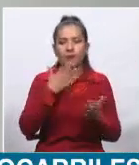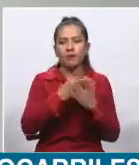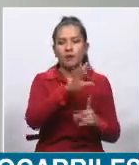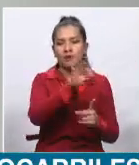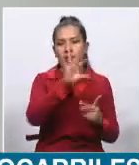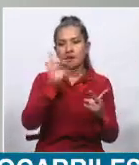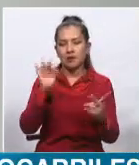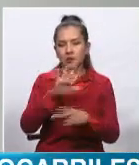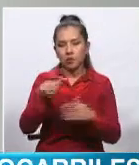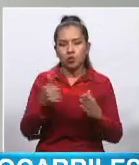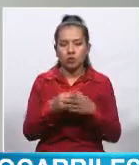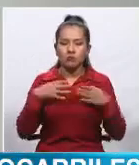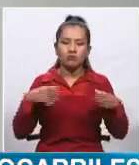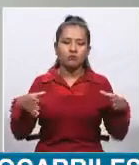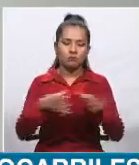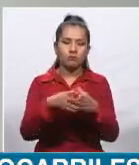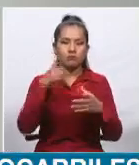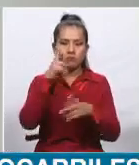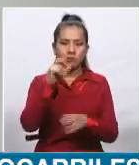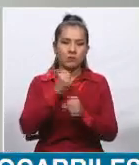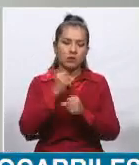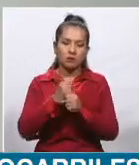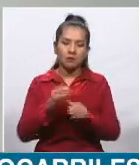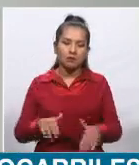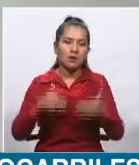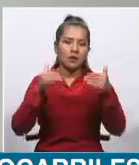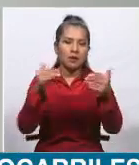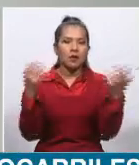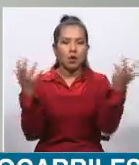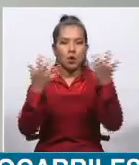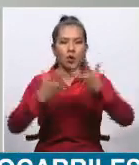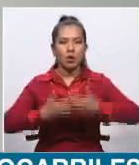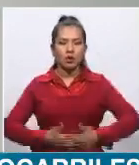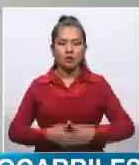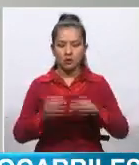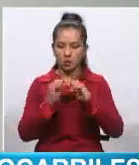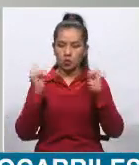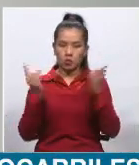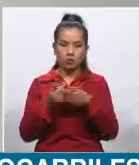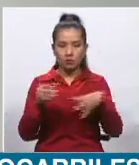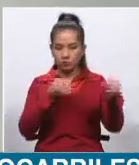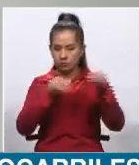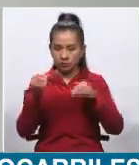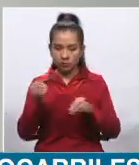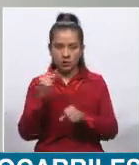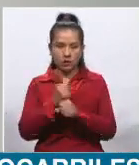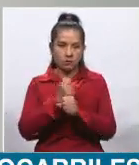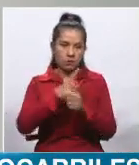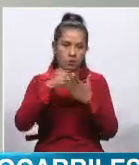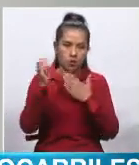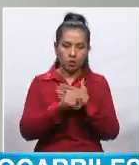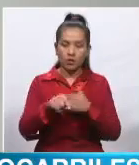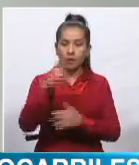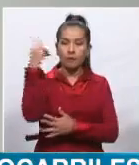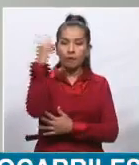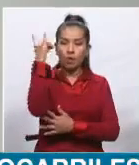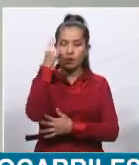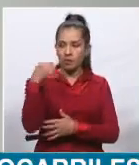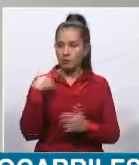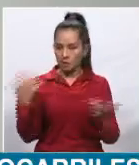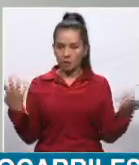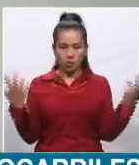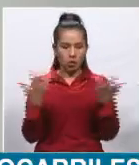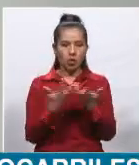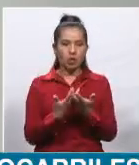escogidos, en todo caso, para realizar la coordinación del grupo operativo riooceánico. Bolivia es la coordinadora del grupo operativo